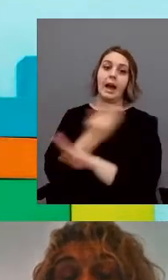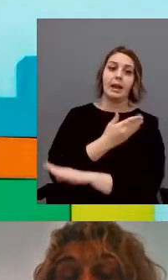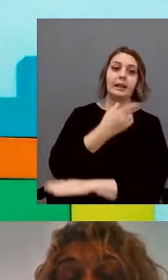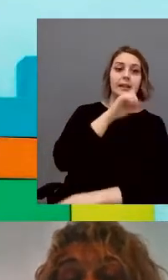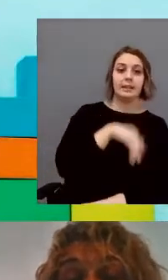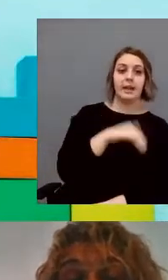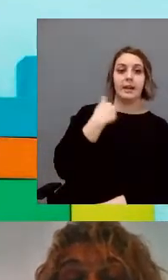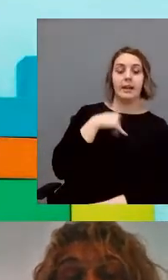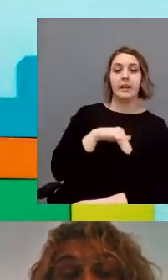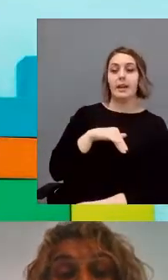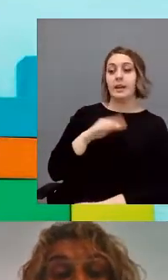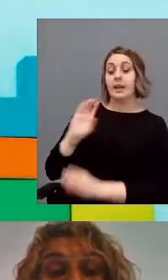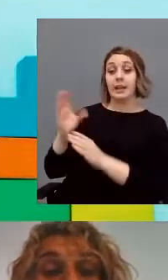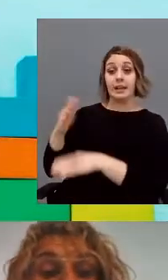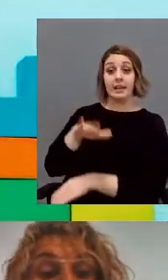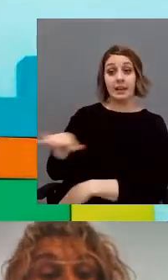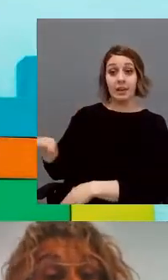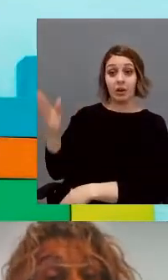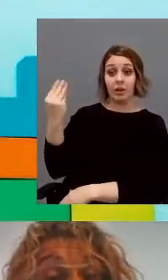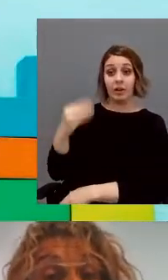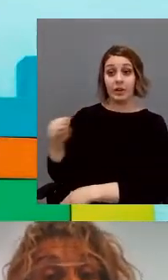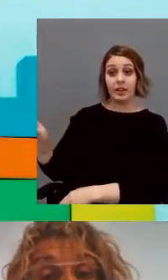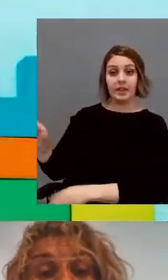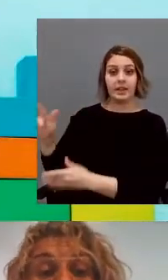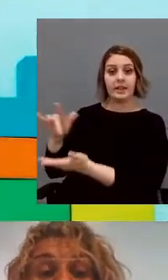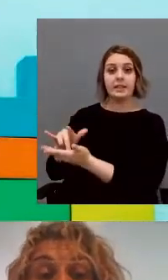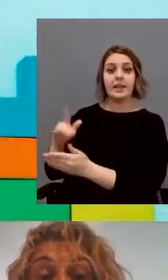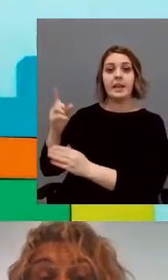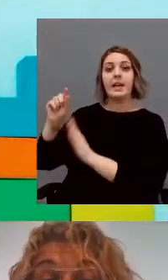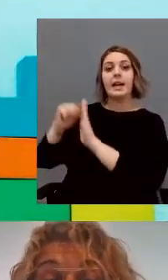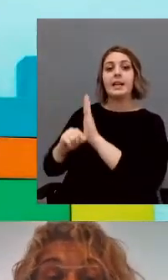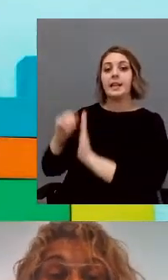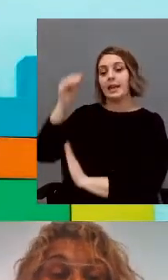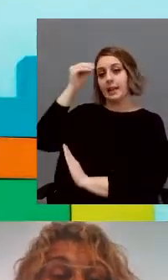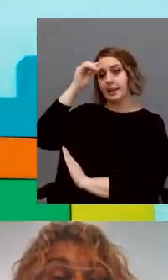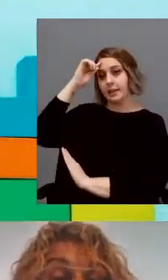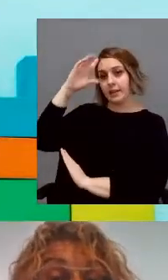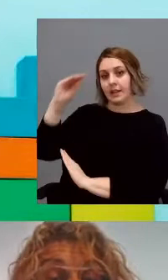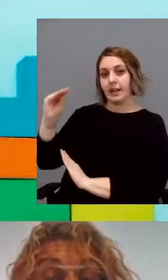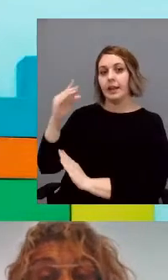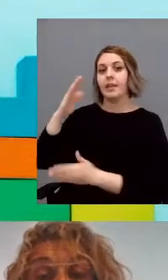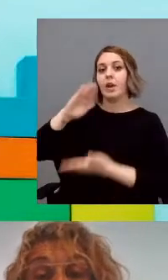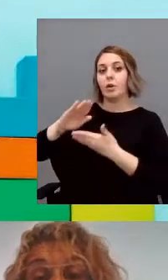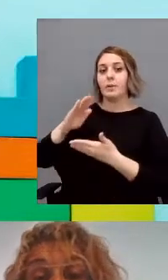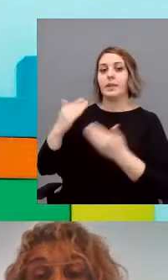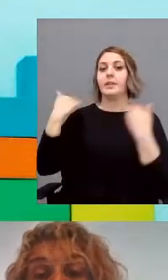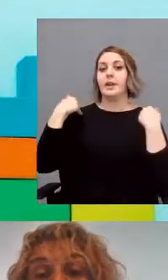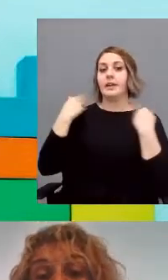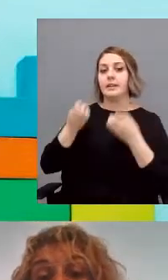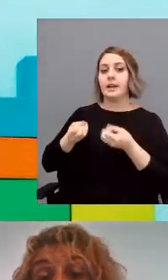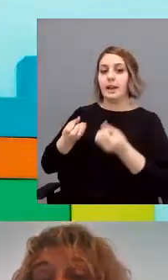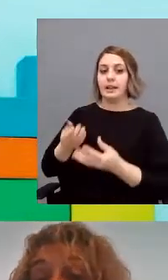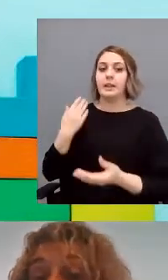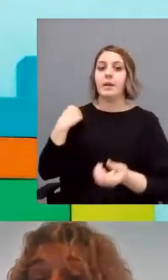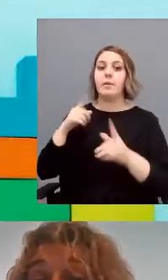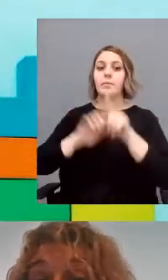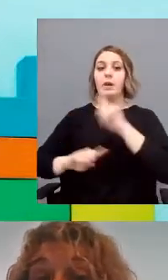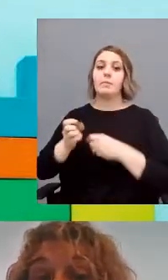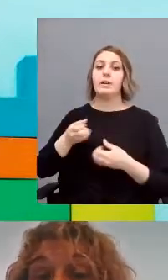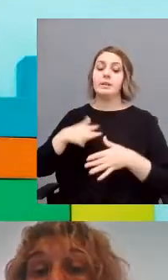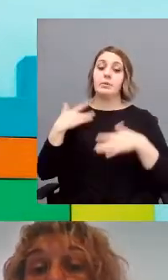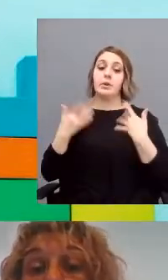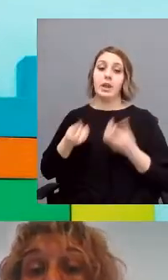evaluado de los niños y adolescentes con TEA el índice de inteligencia, las competencias narrativas, los problemas emocionales y de conducta.